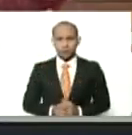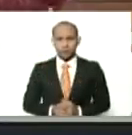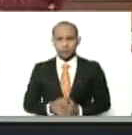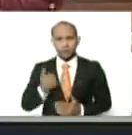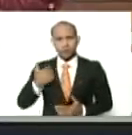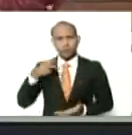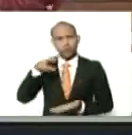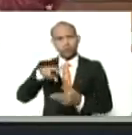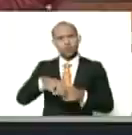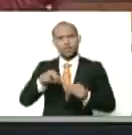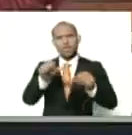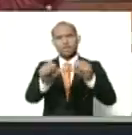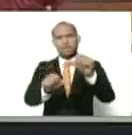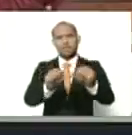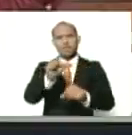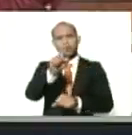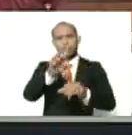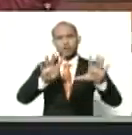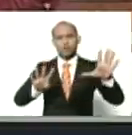se siente en el siglo XIX,